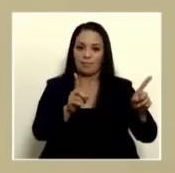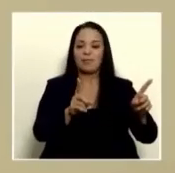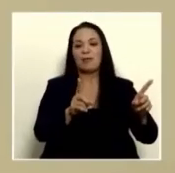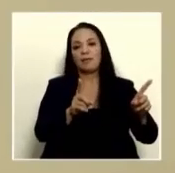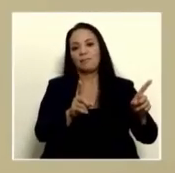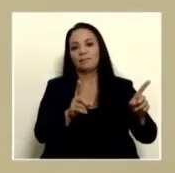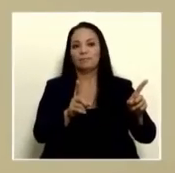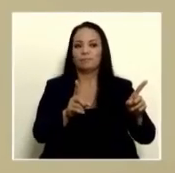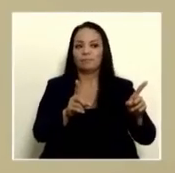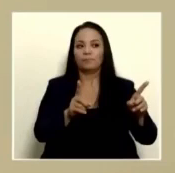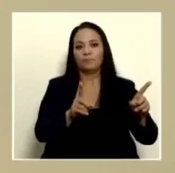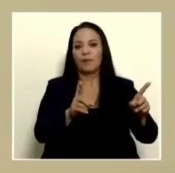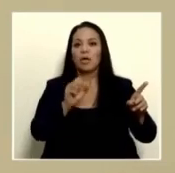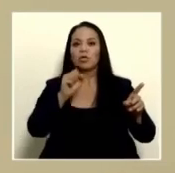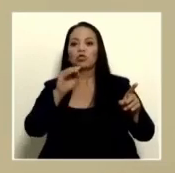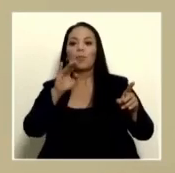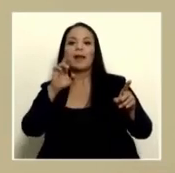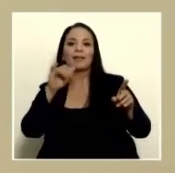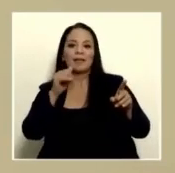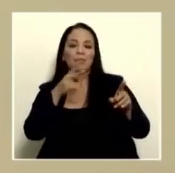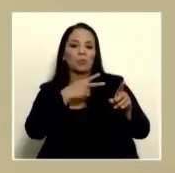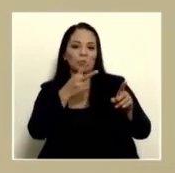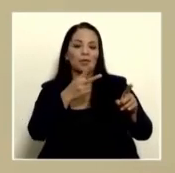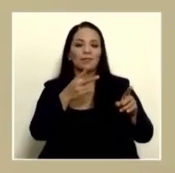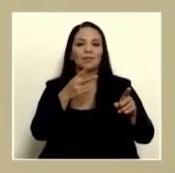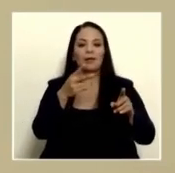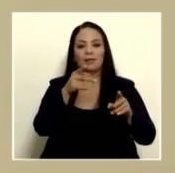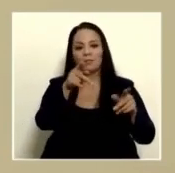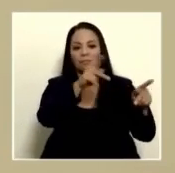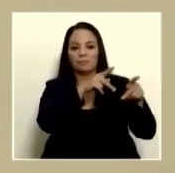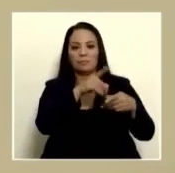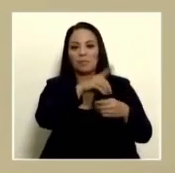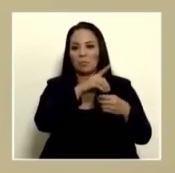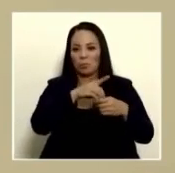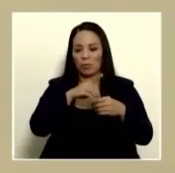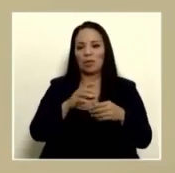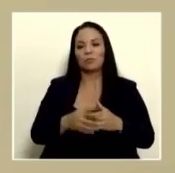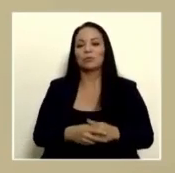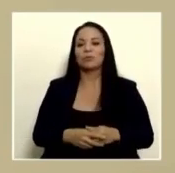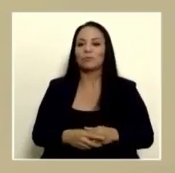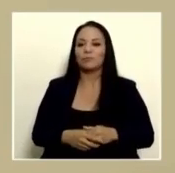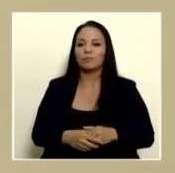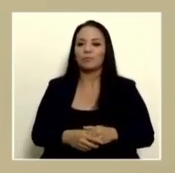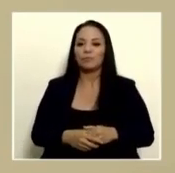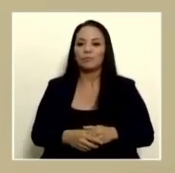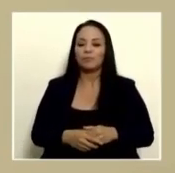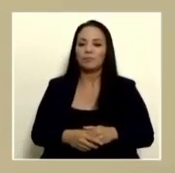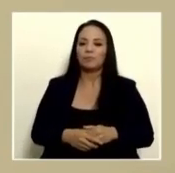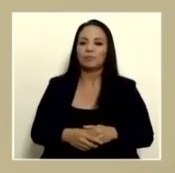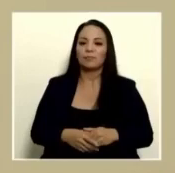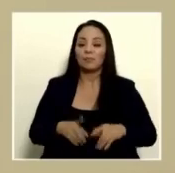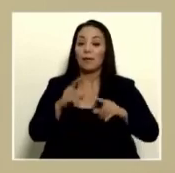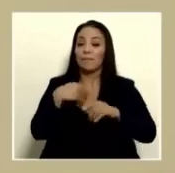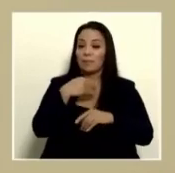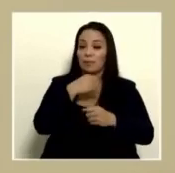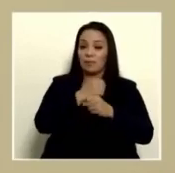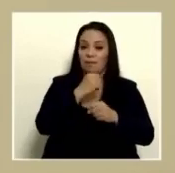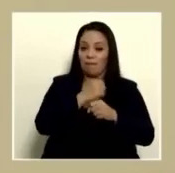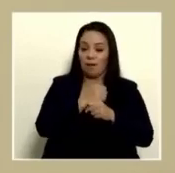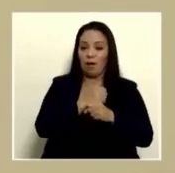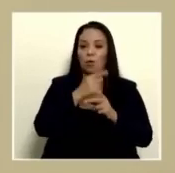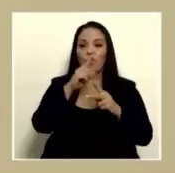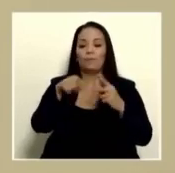de la voluntad de las señores y los señores diputados pero este la ministra de trabajo y la